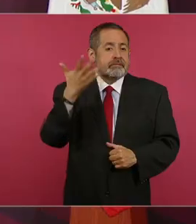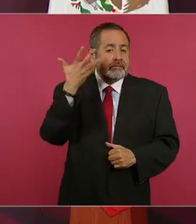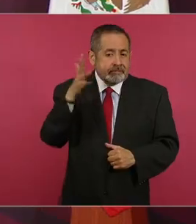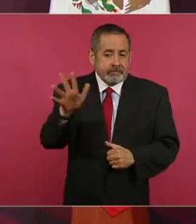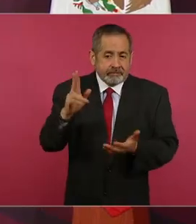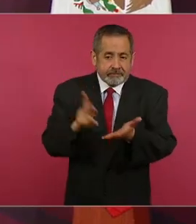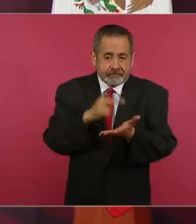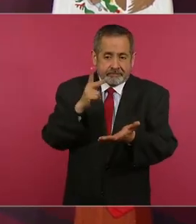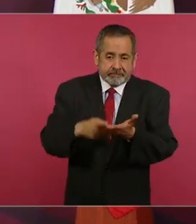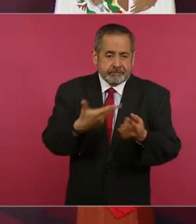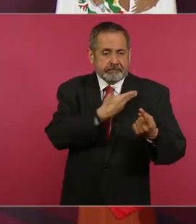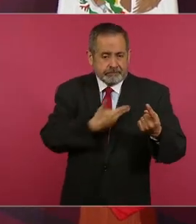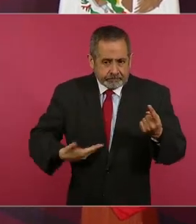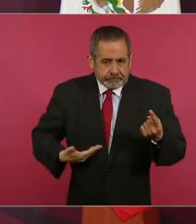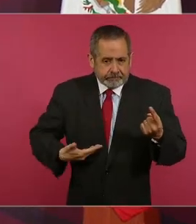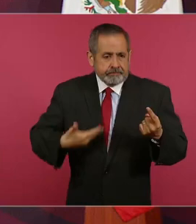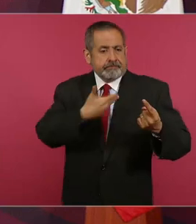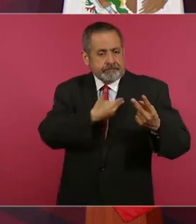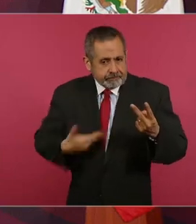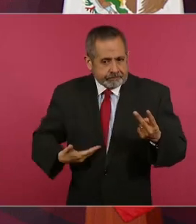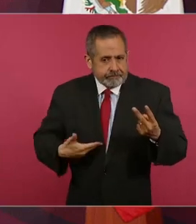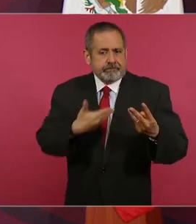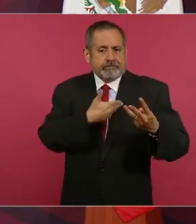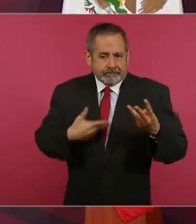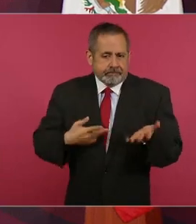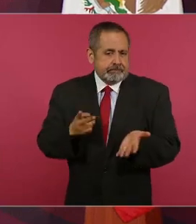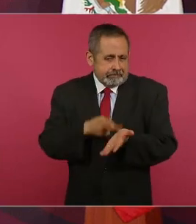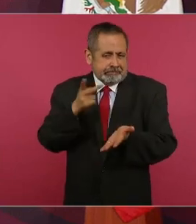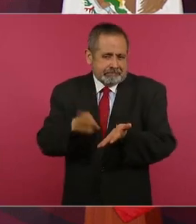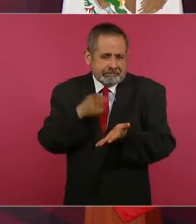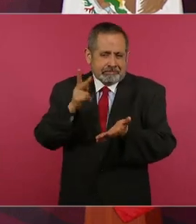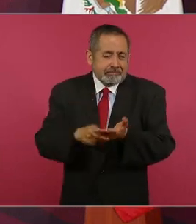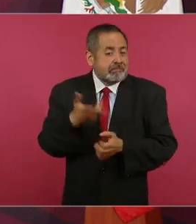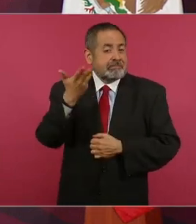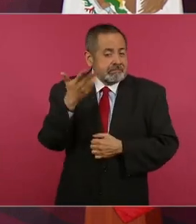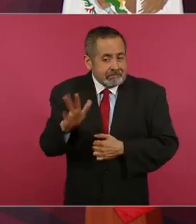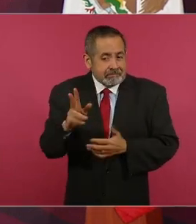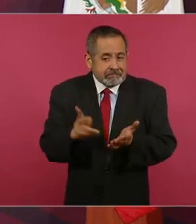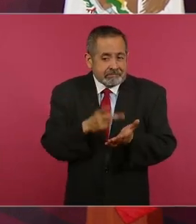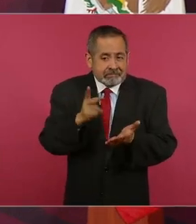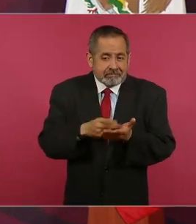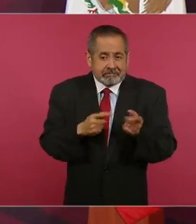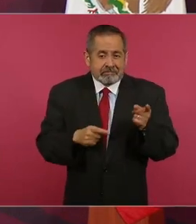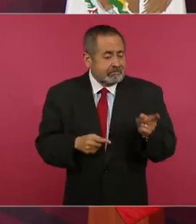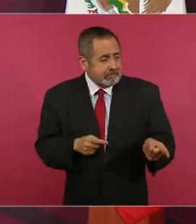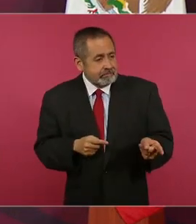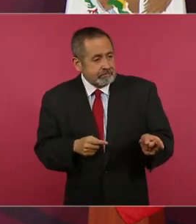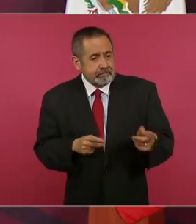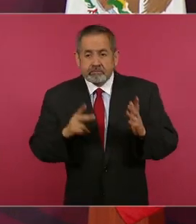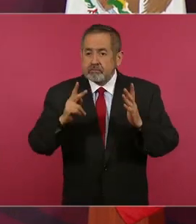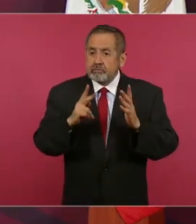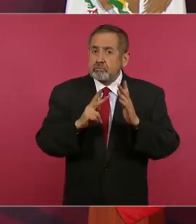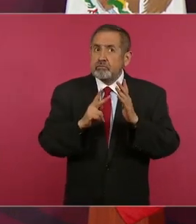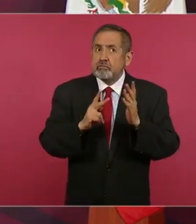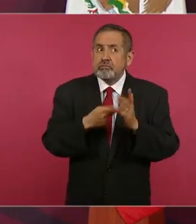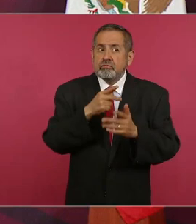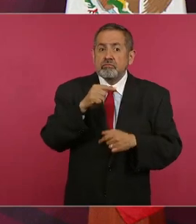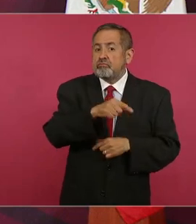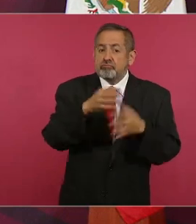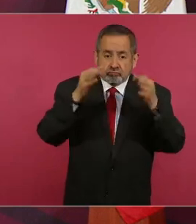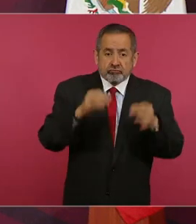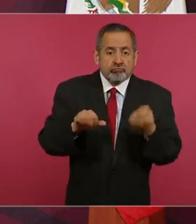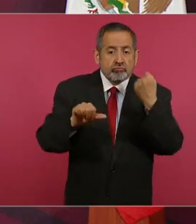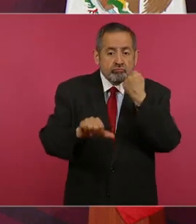y lo traen de nuevo, fue en total 11 veces